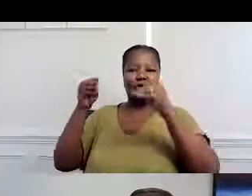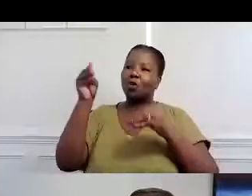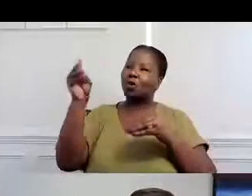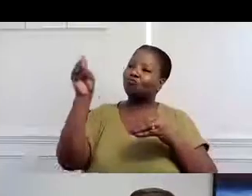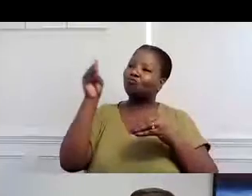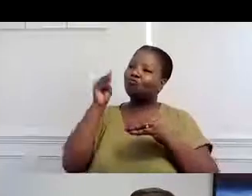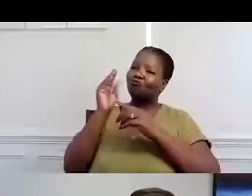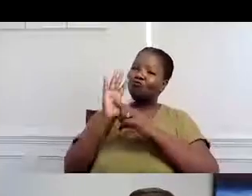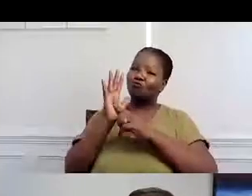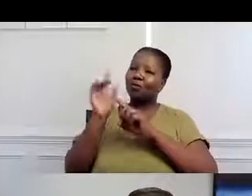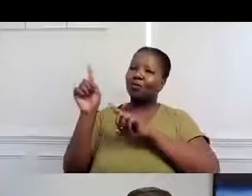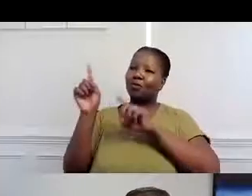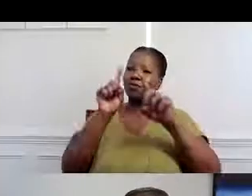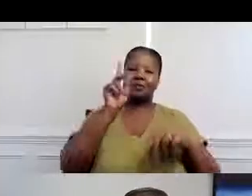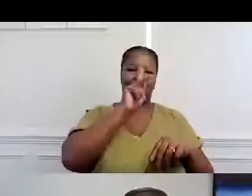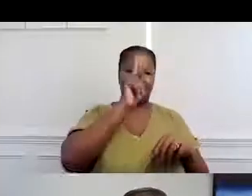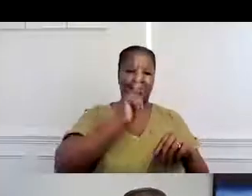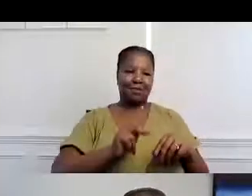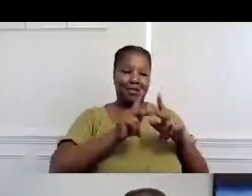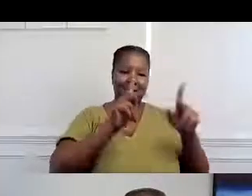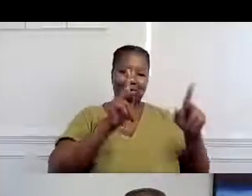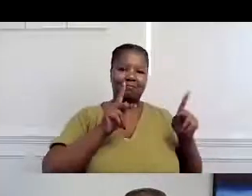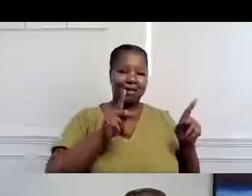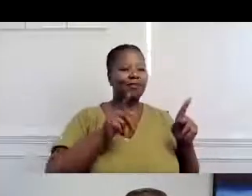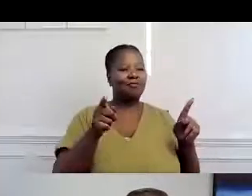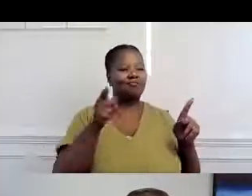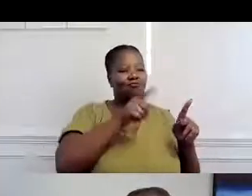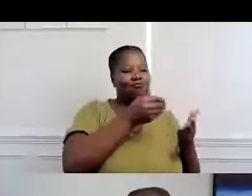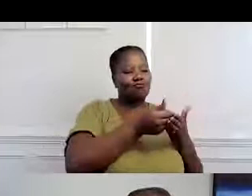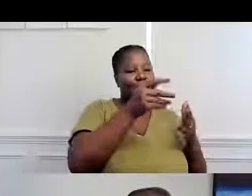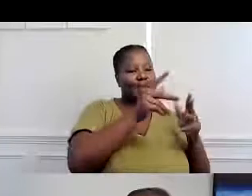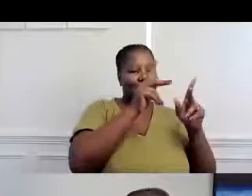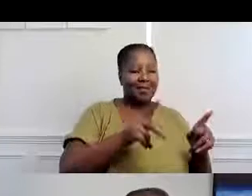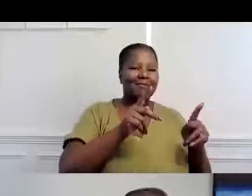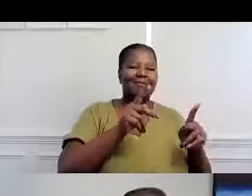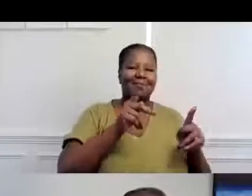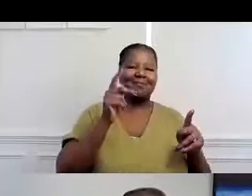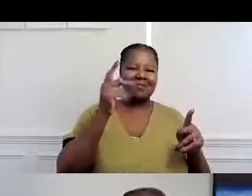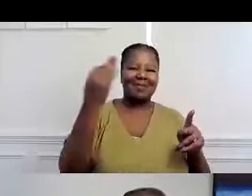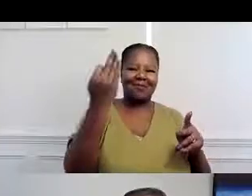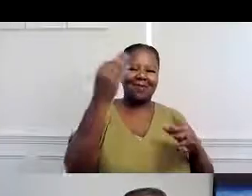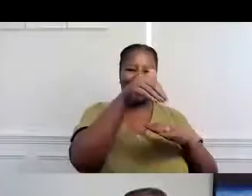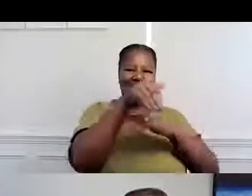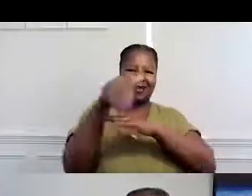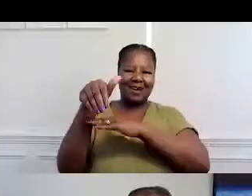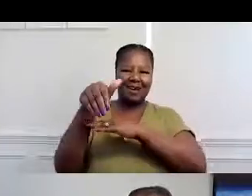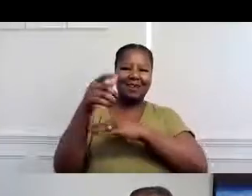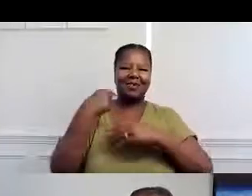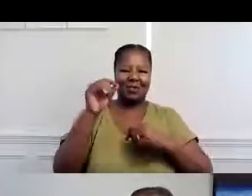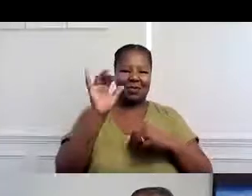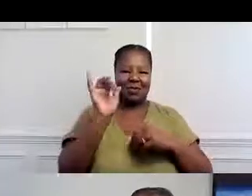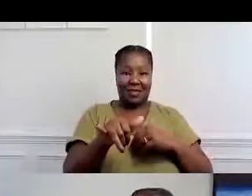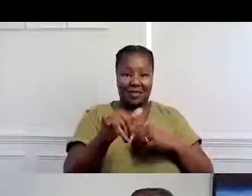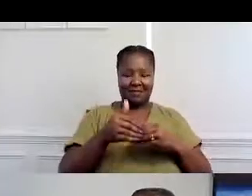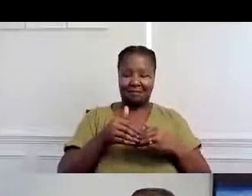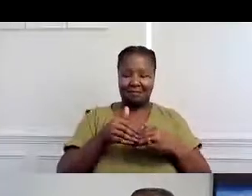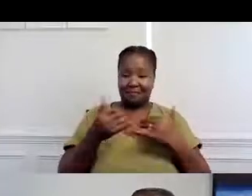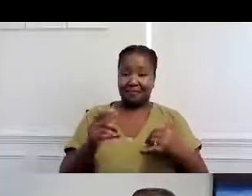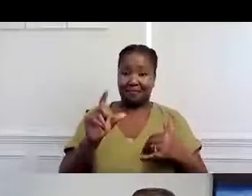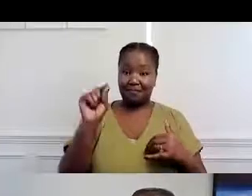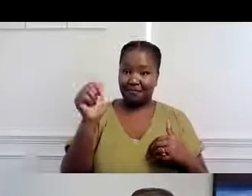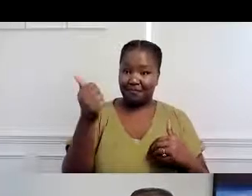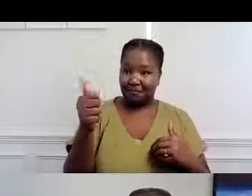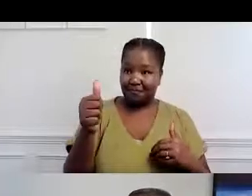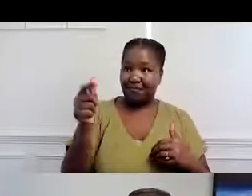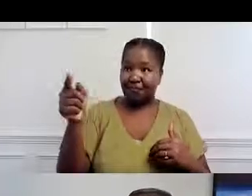tienda, escoger el video y luego ir a otro lugar para comprar la pizza y luego traerlo a la casa. Y es lo que hacemos el viernes,